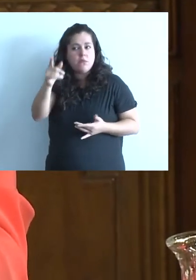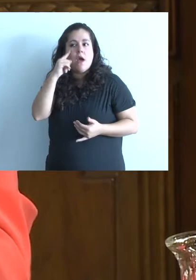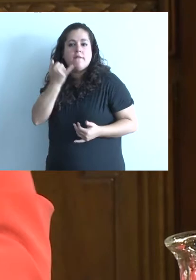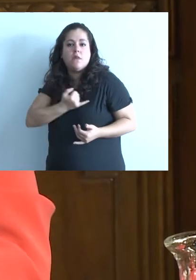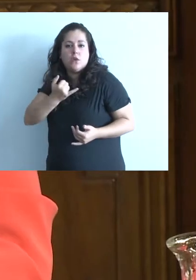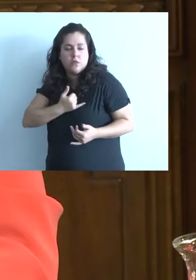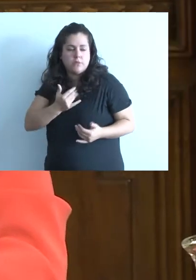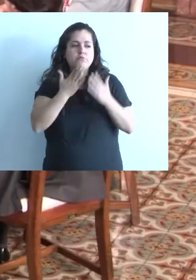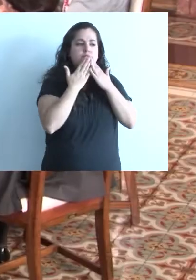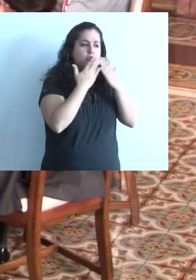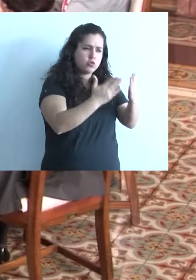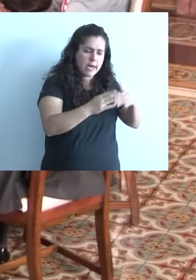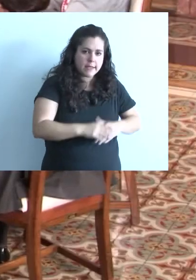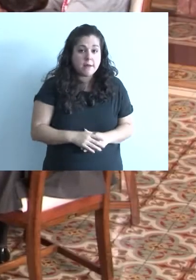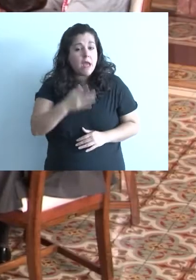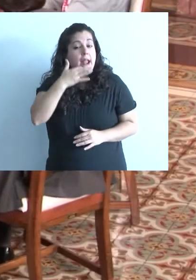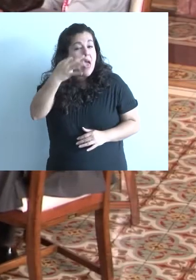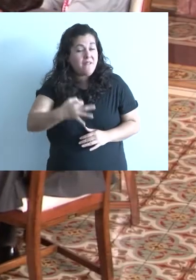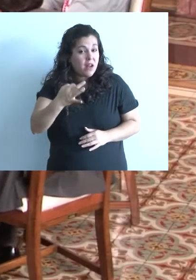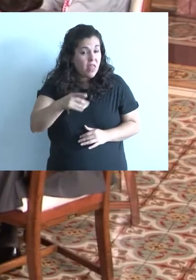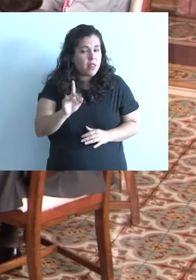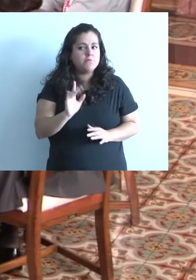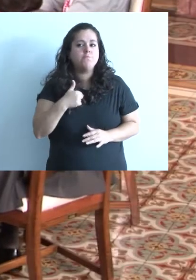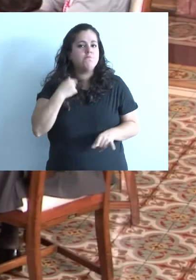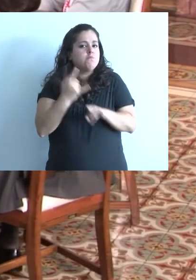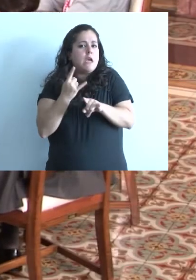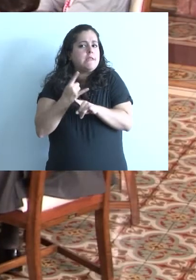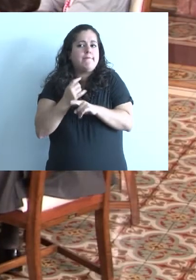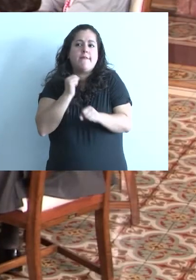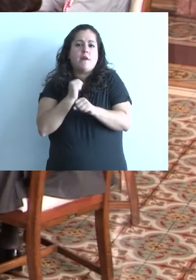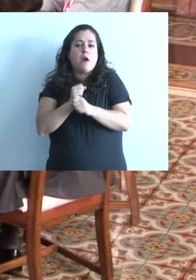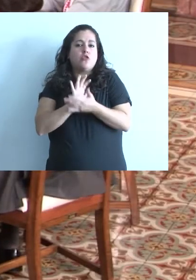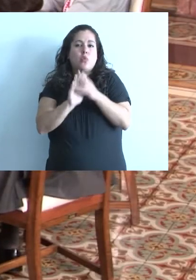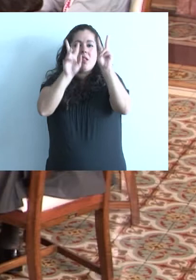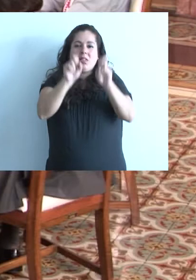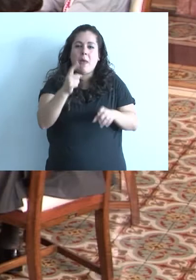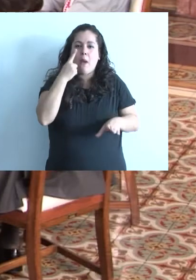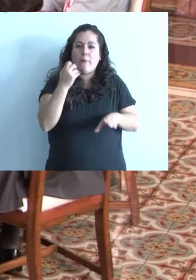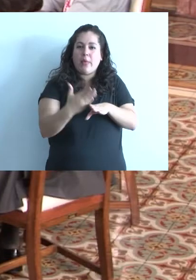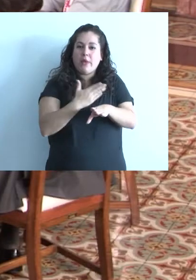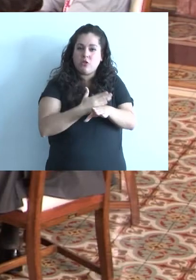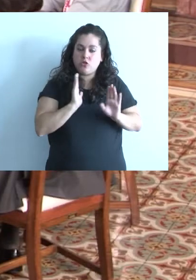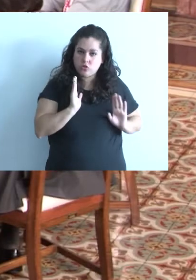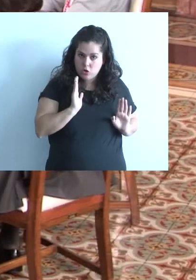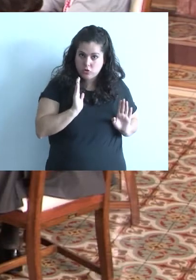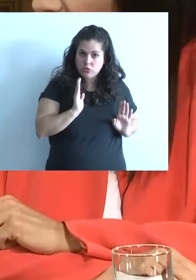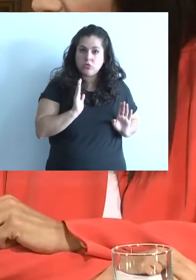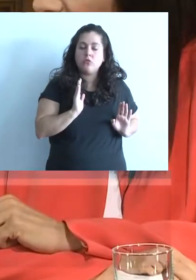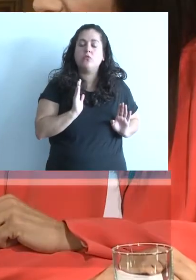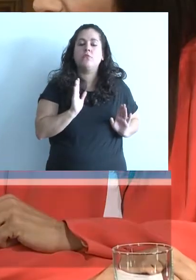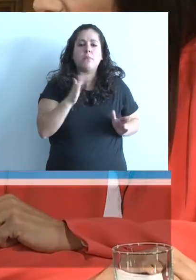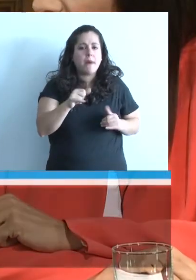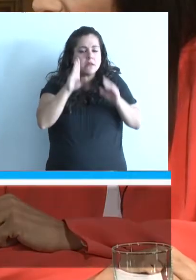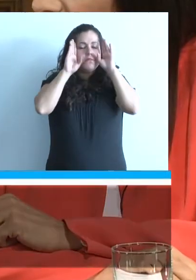cómo normalizarlos entonces. Muchísimas gracias. La verdad que yo siempre he trabajado en temas preventivos y lo que hace,